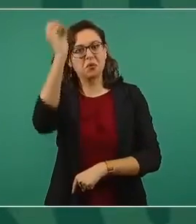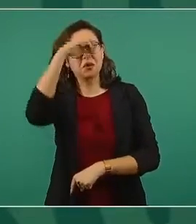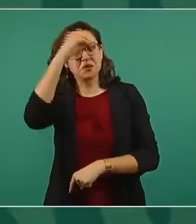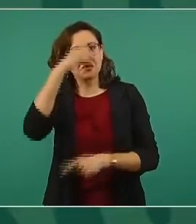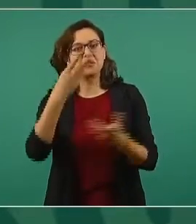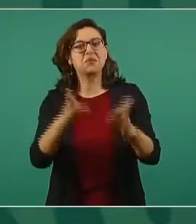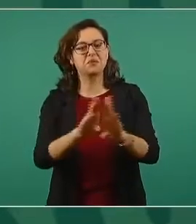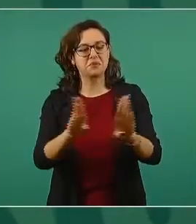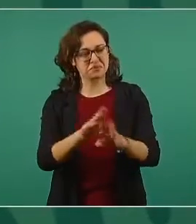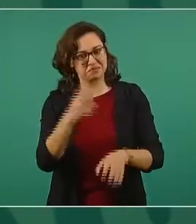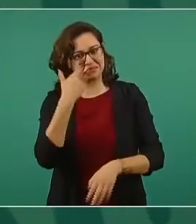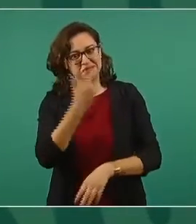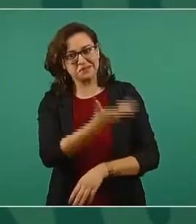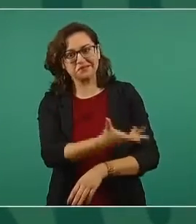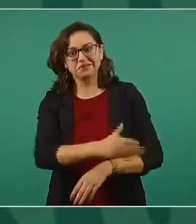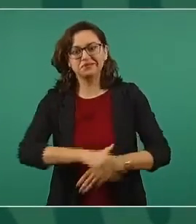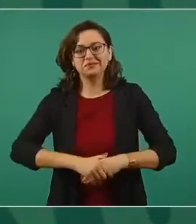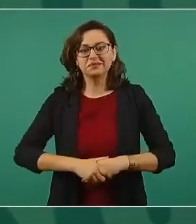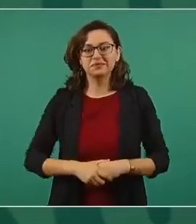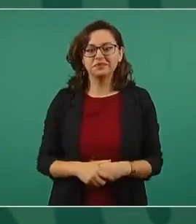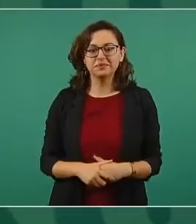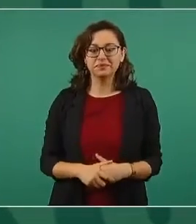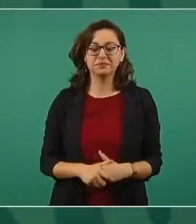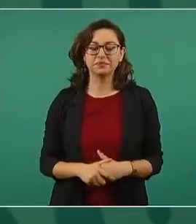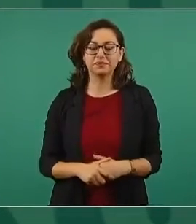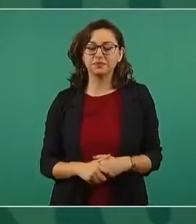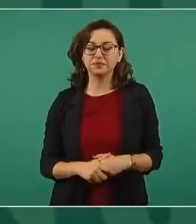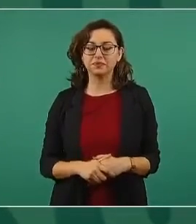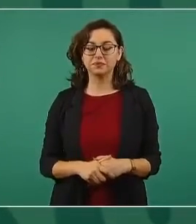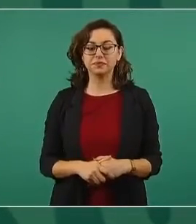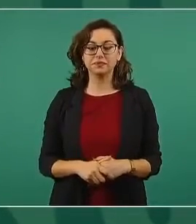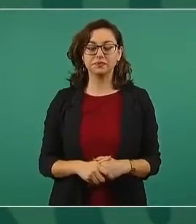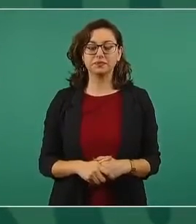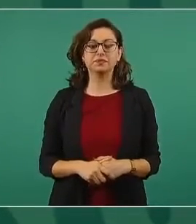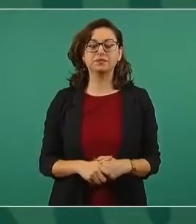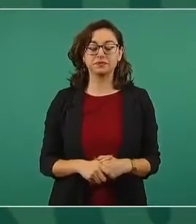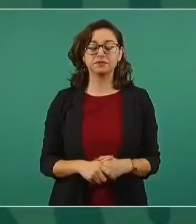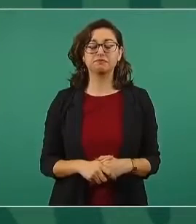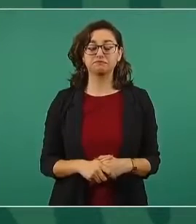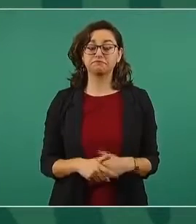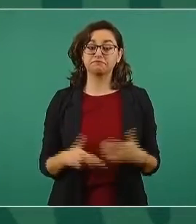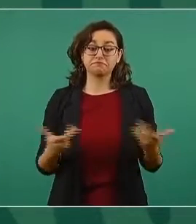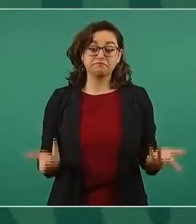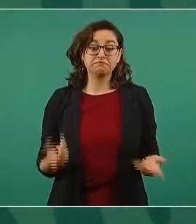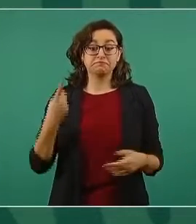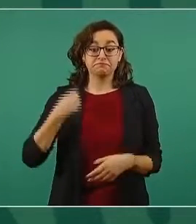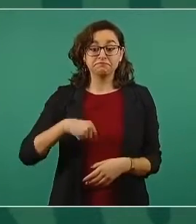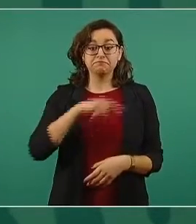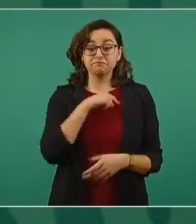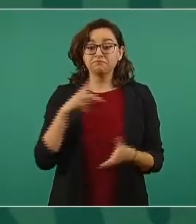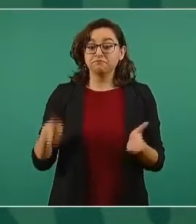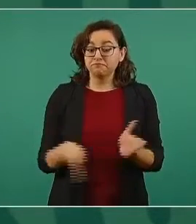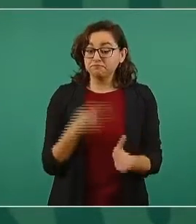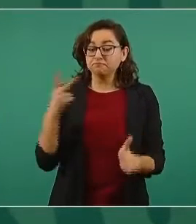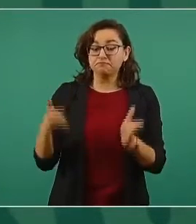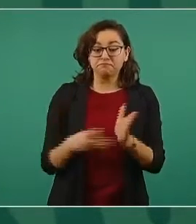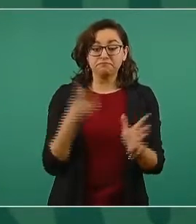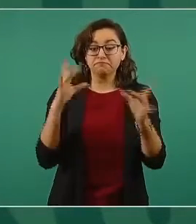Parte del agrupamiento tiene como propósito